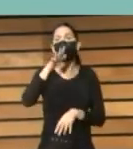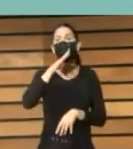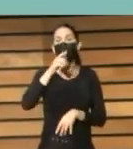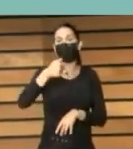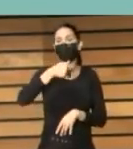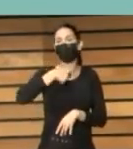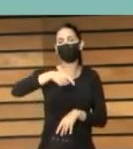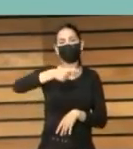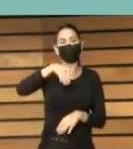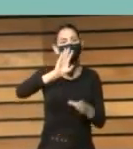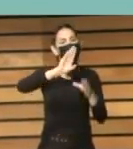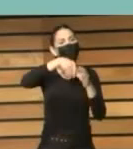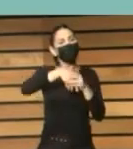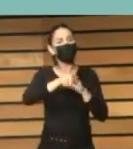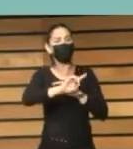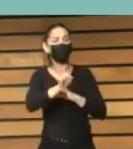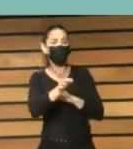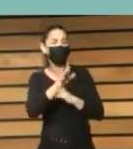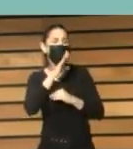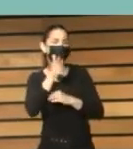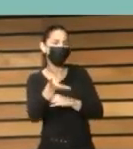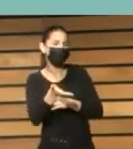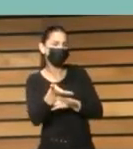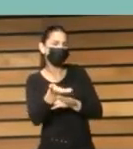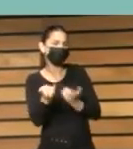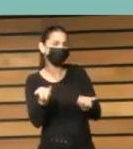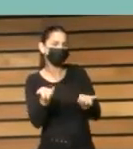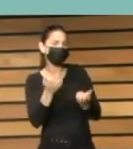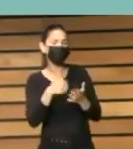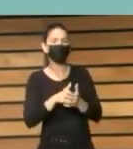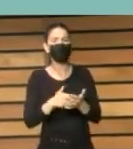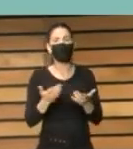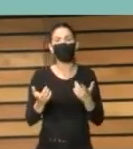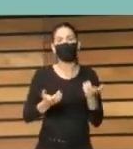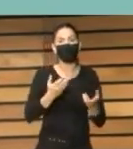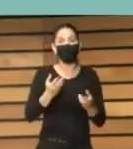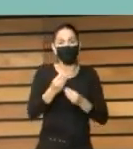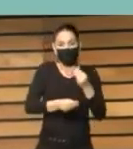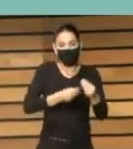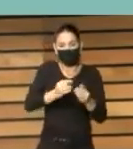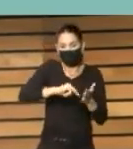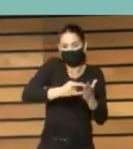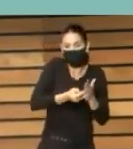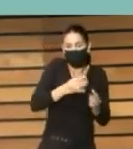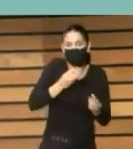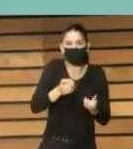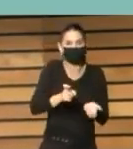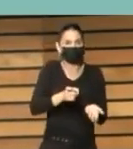ahí esa parte también de cómo se hace esto Francesco